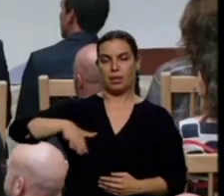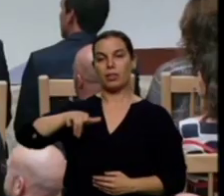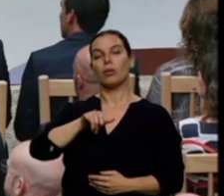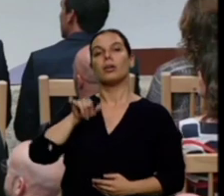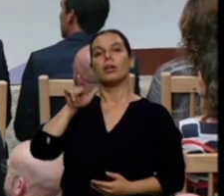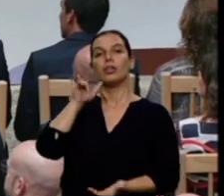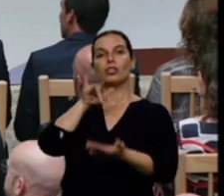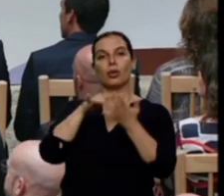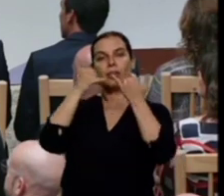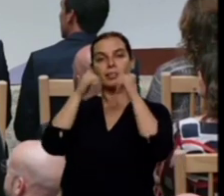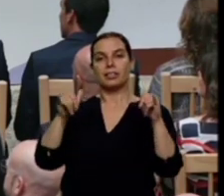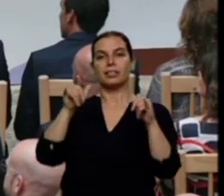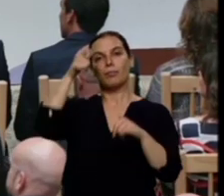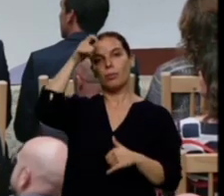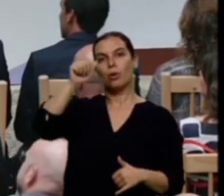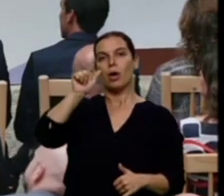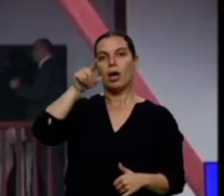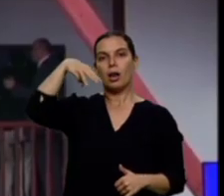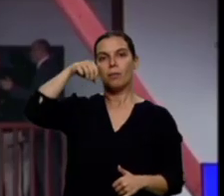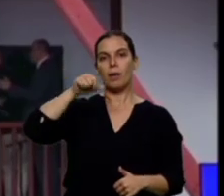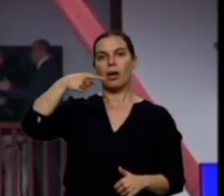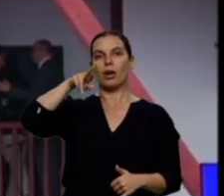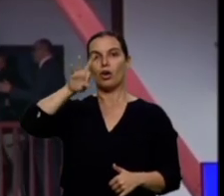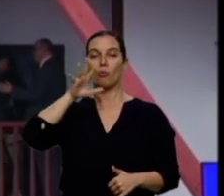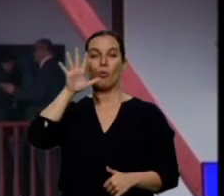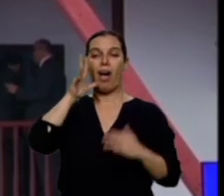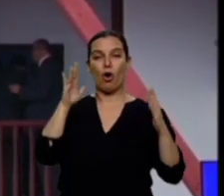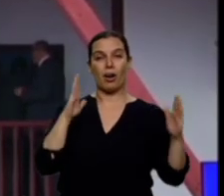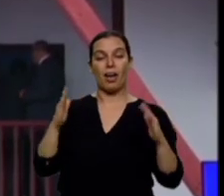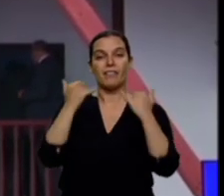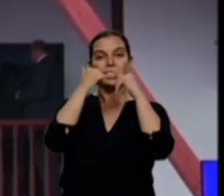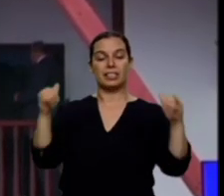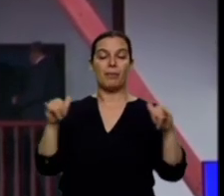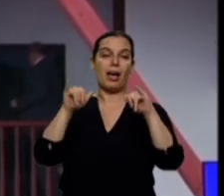se celebra su Festival Internacional de Teatro Clásico, que también ha sido premiado.